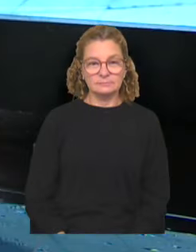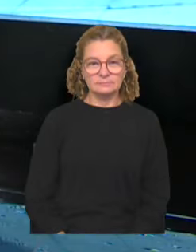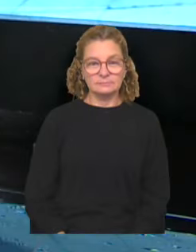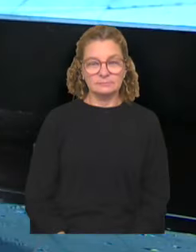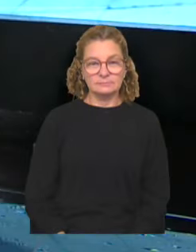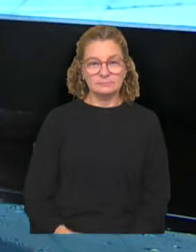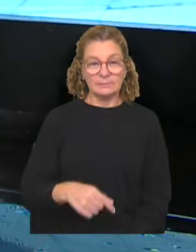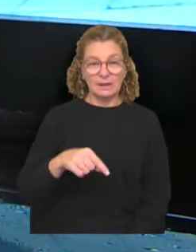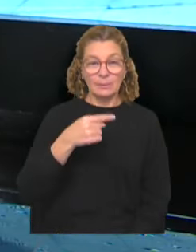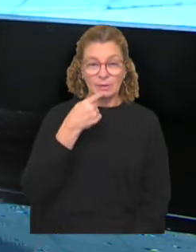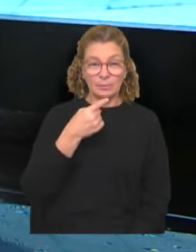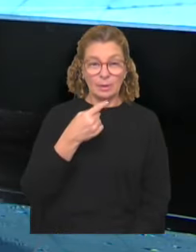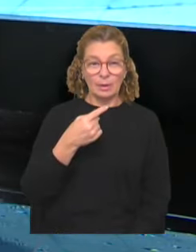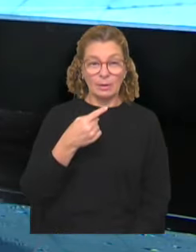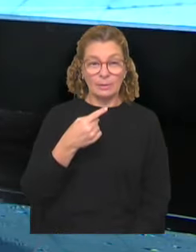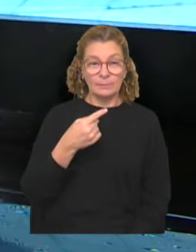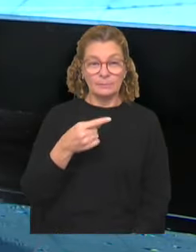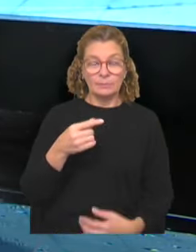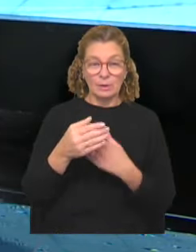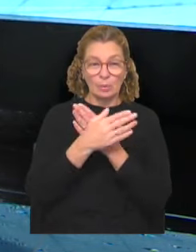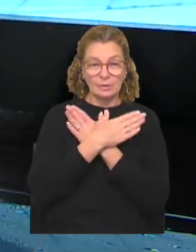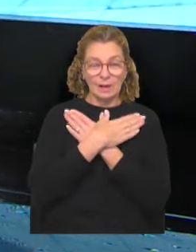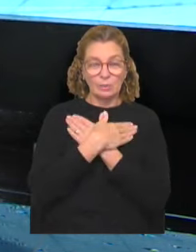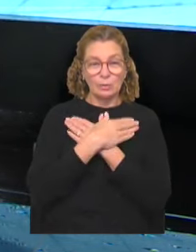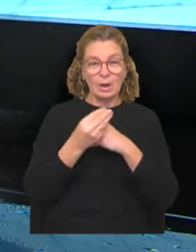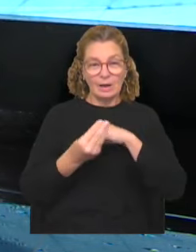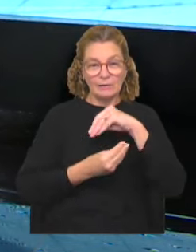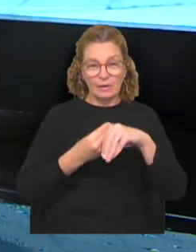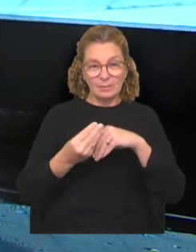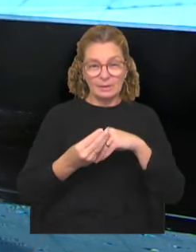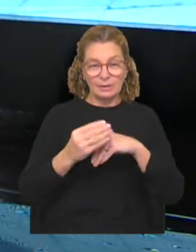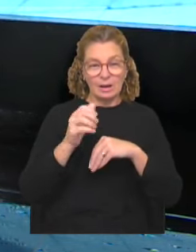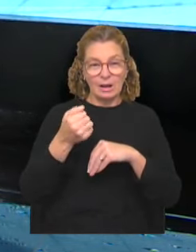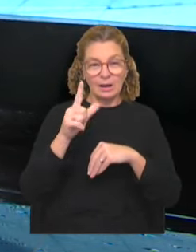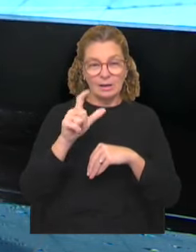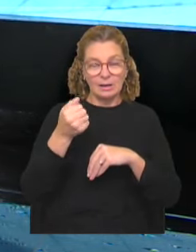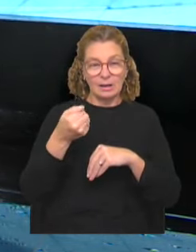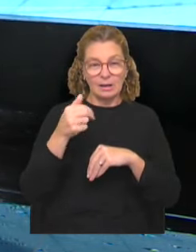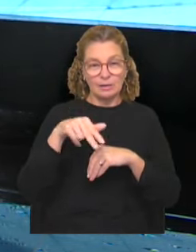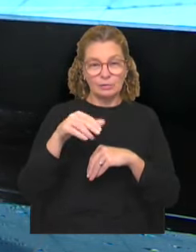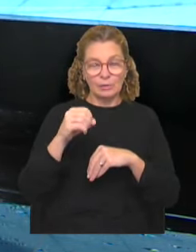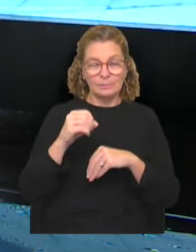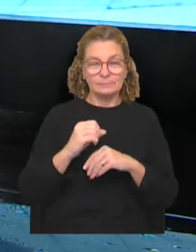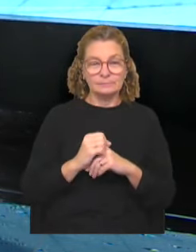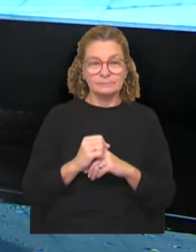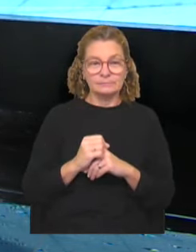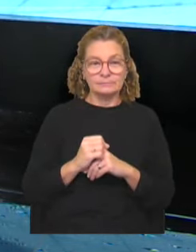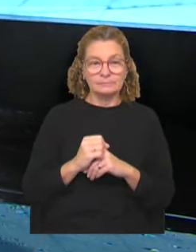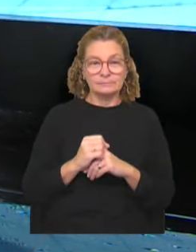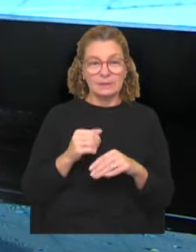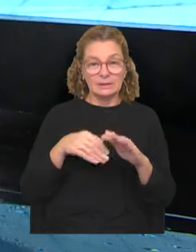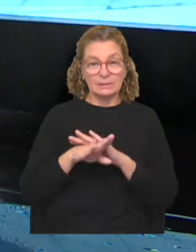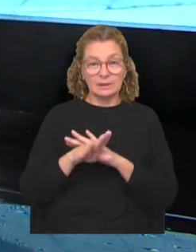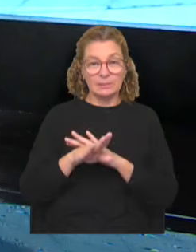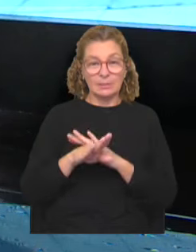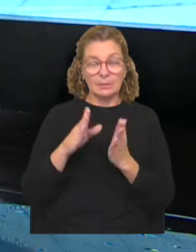Desde aquí, como decíamos, le mandamos un cariñoso saludo a la familia entonces de Calcaño ante esta lamentable pérdida. Bueno, ingresamos